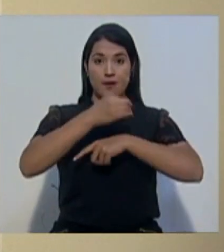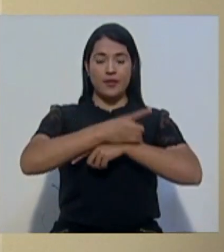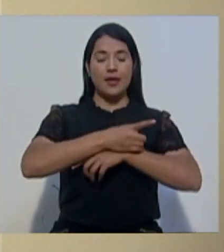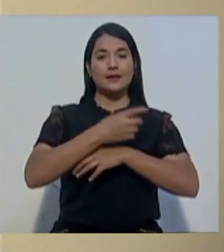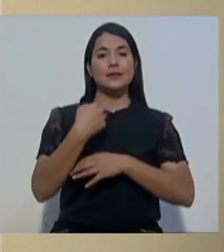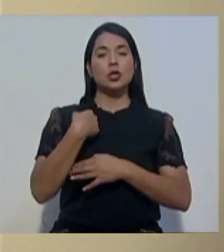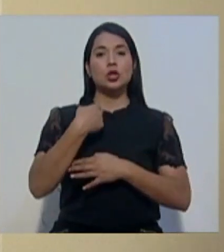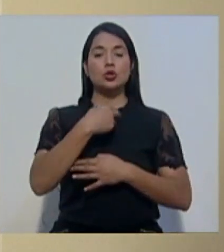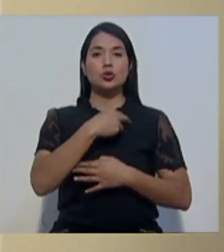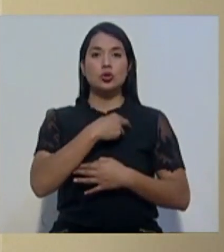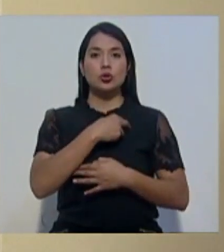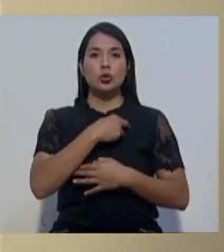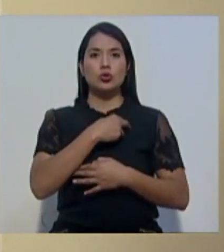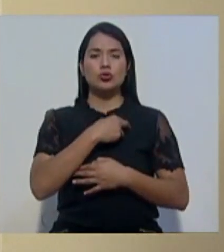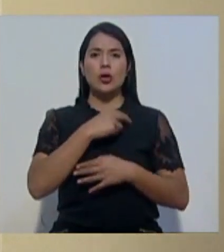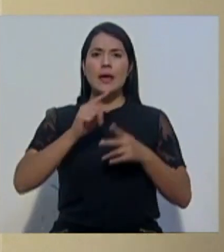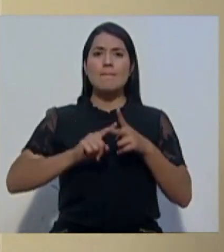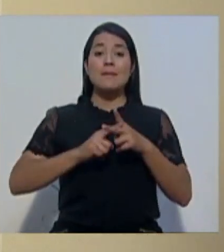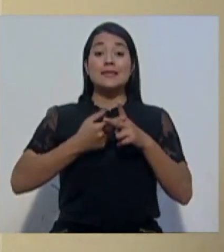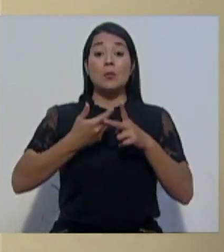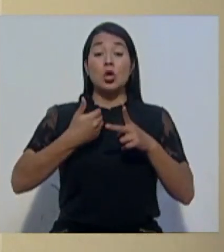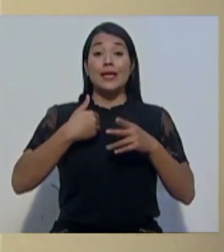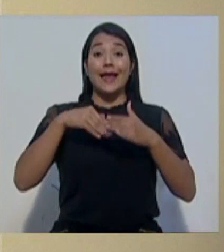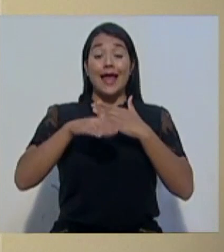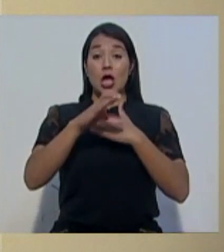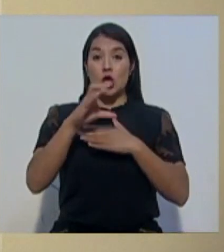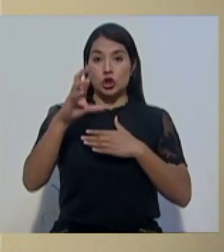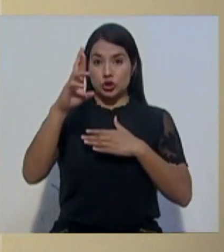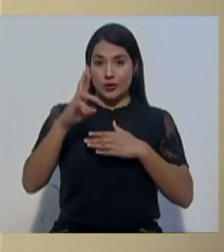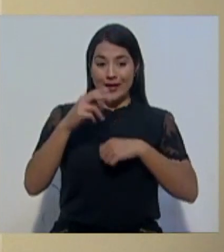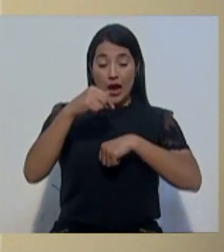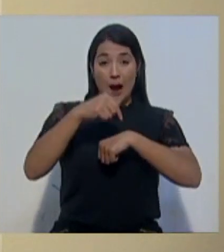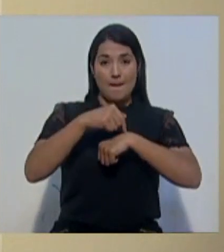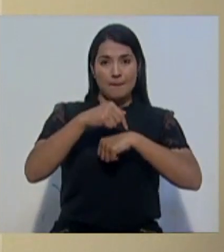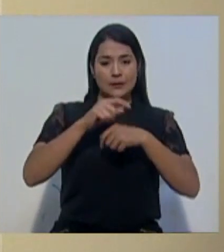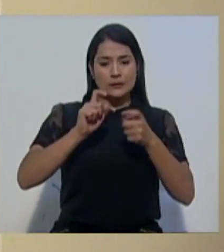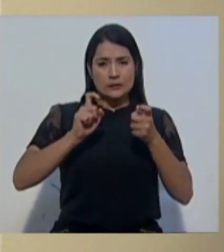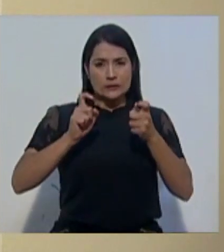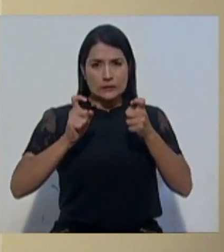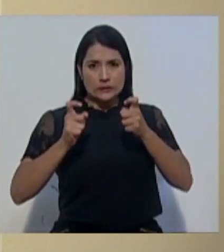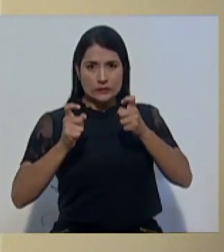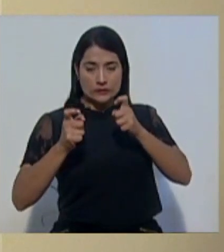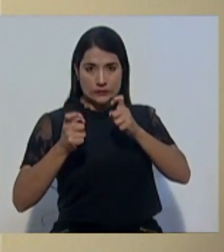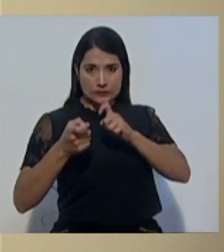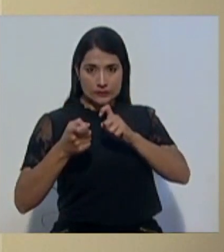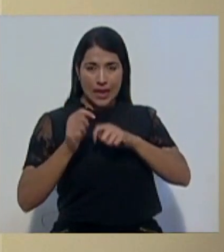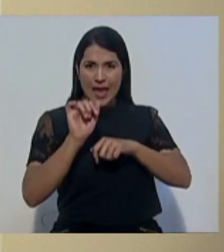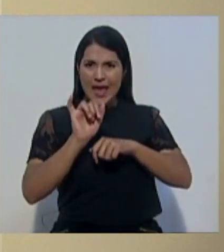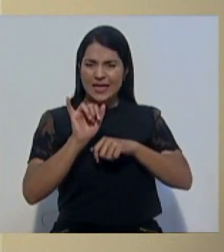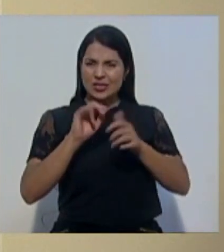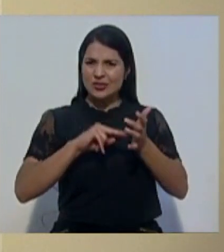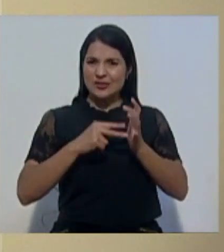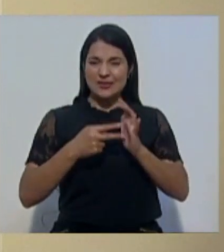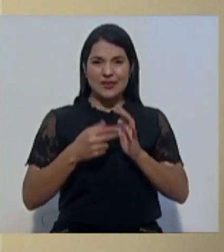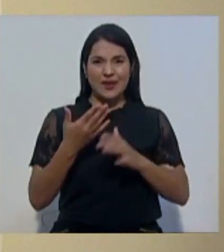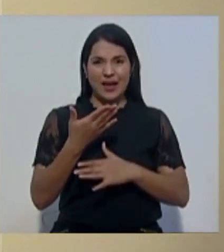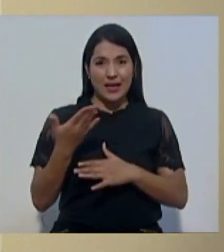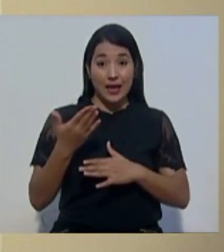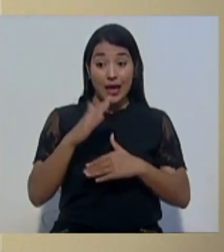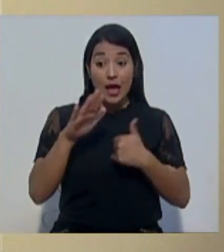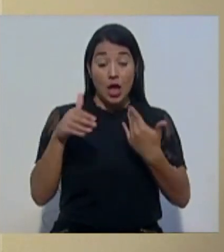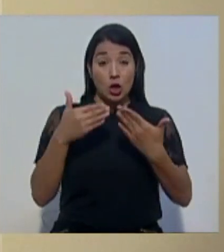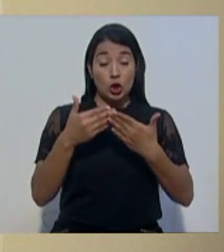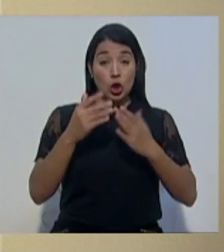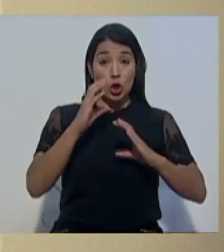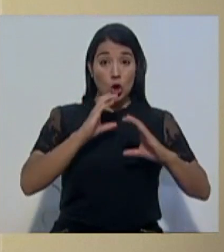estaremos teniendo en nuestro país una fase de transición. Esto va a implicar que todos los